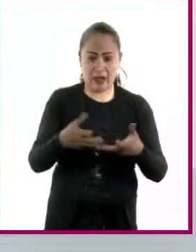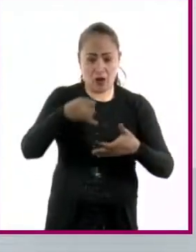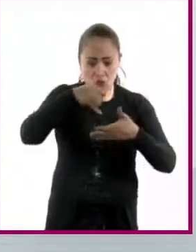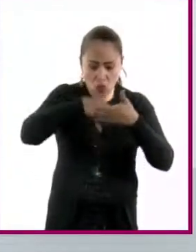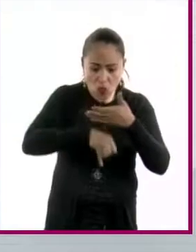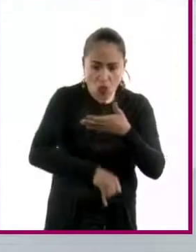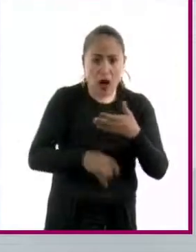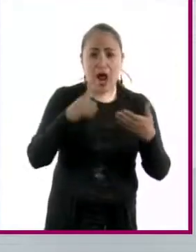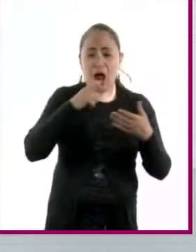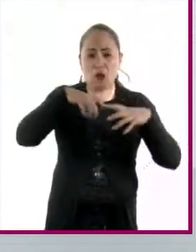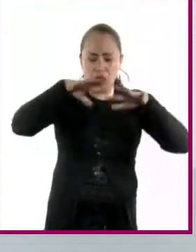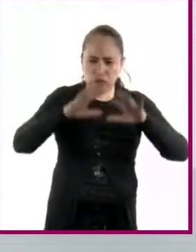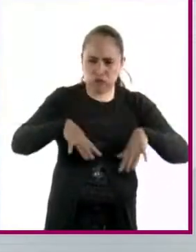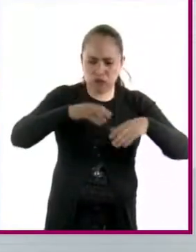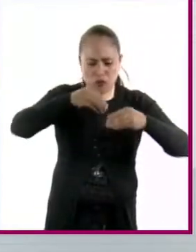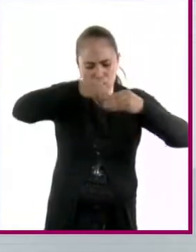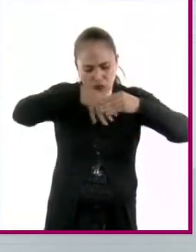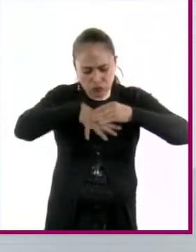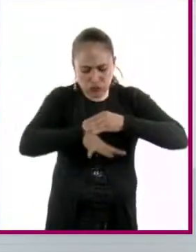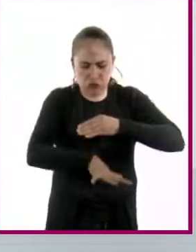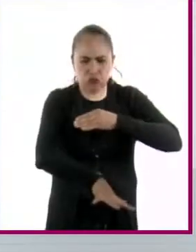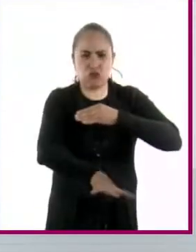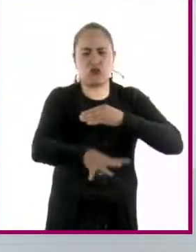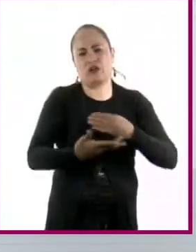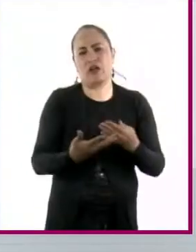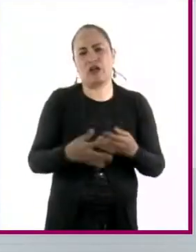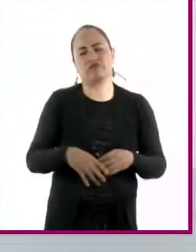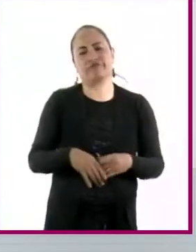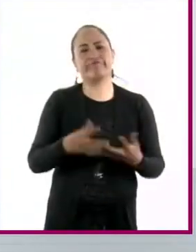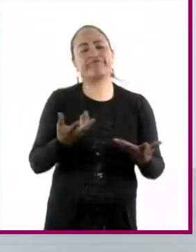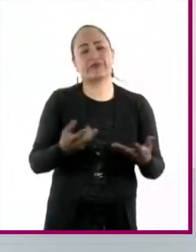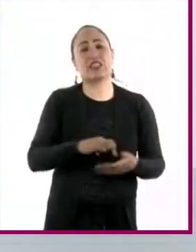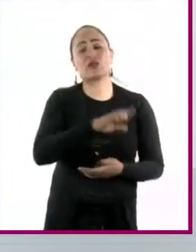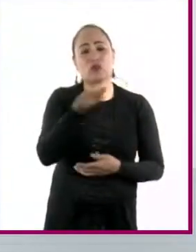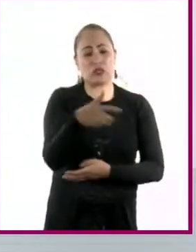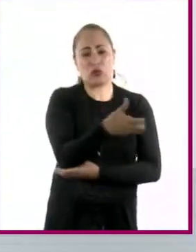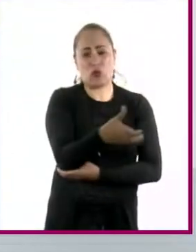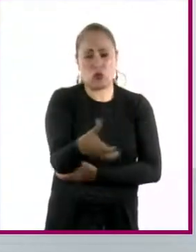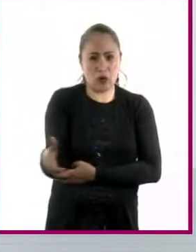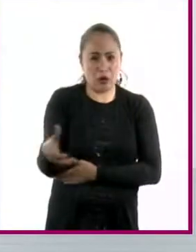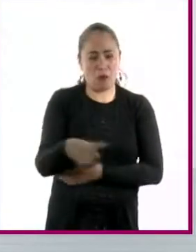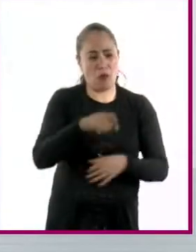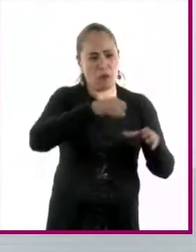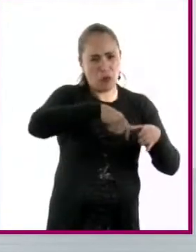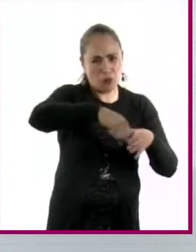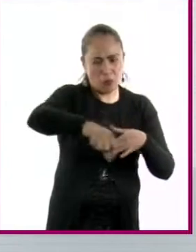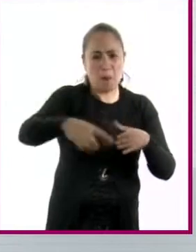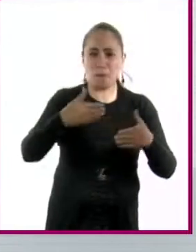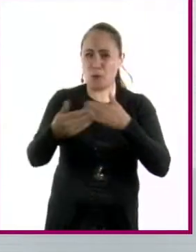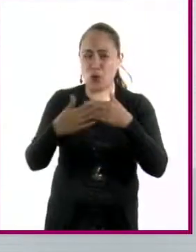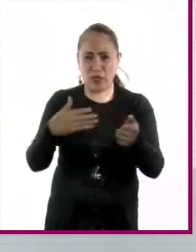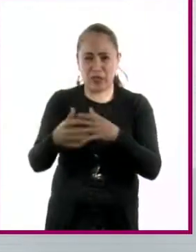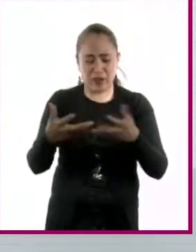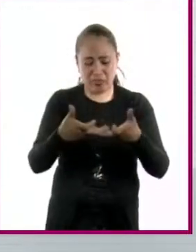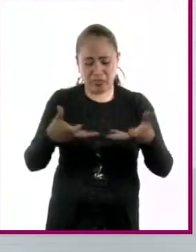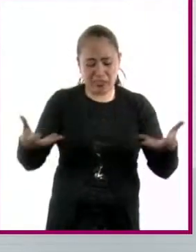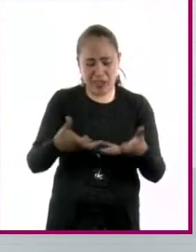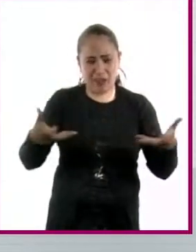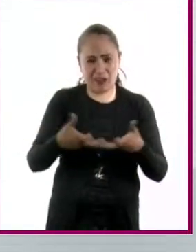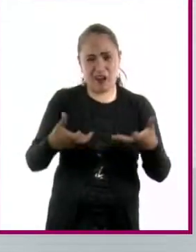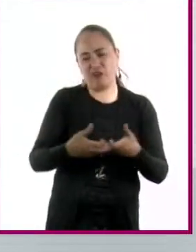cuando llueve. Entonces, la agricultura moderna le hace mucho daño al suelo. si además